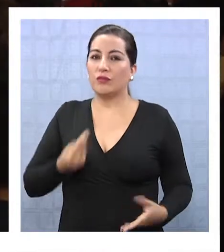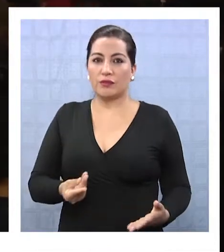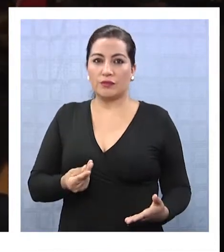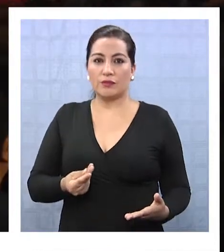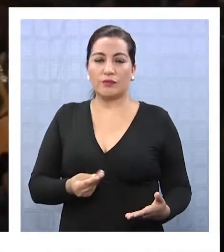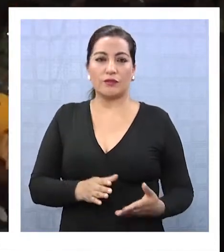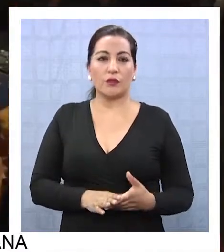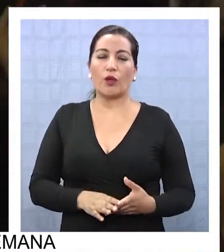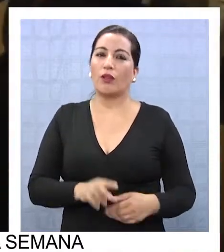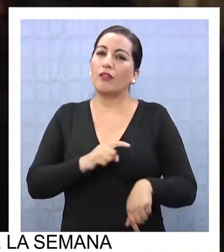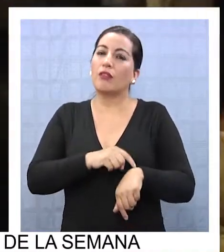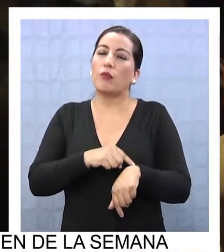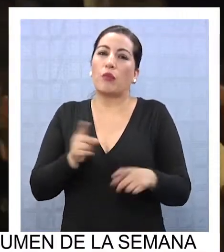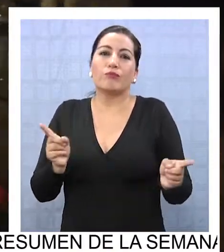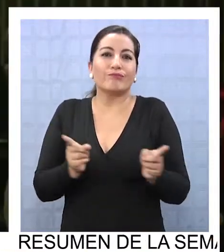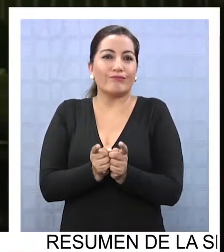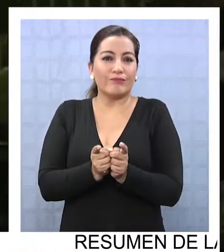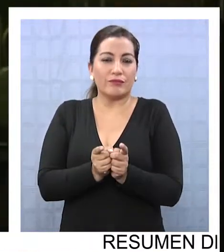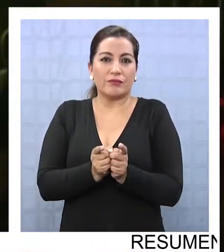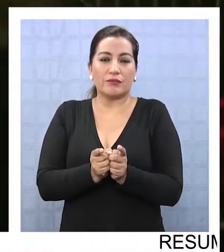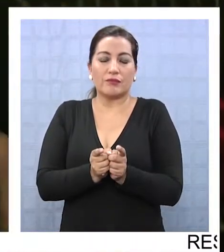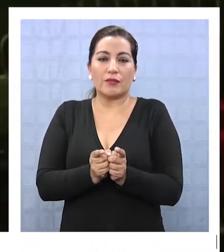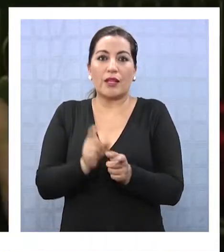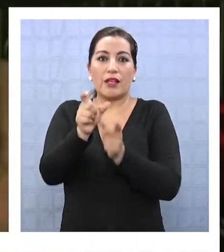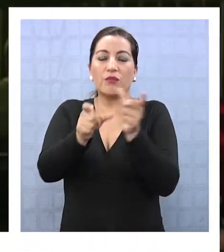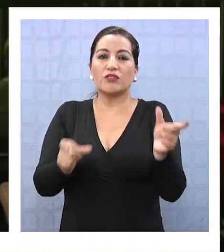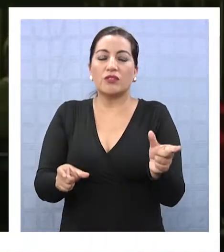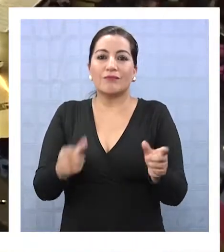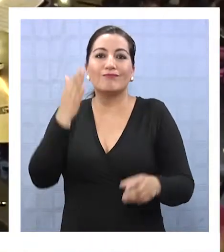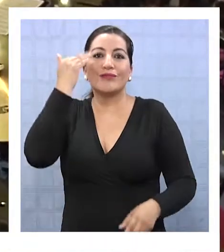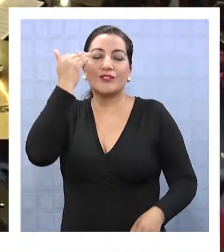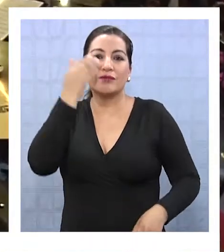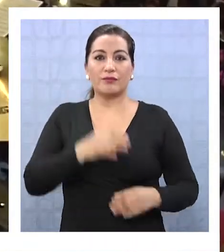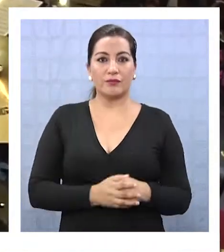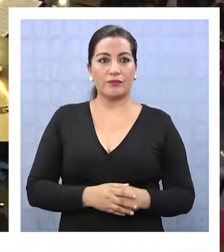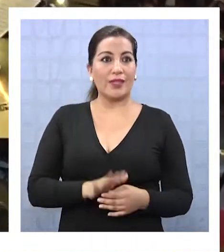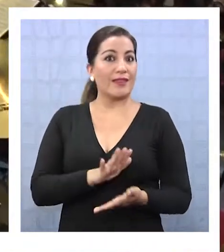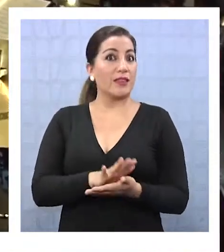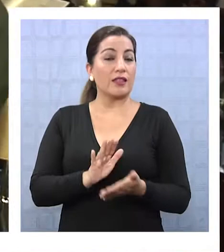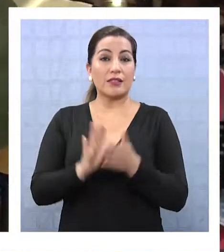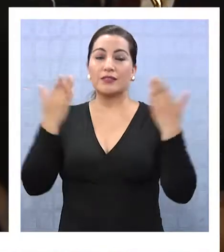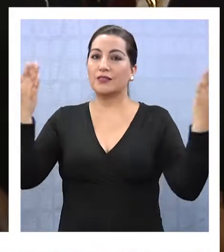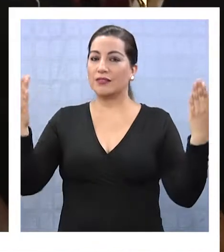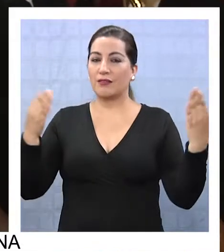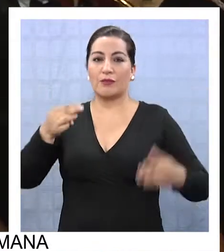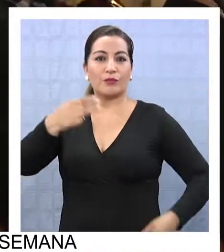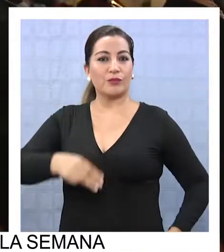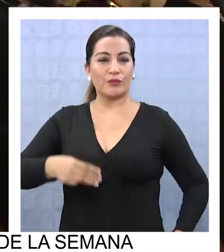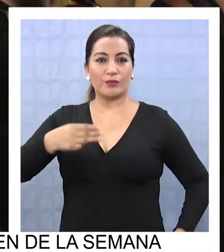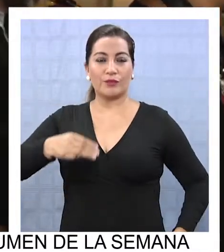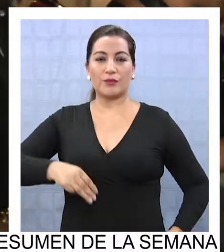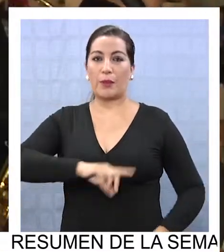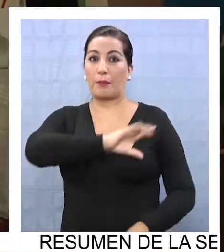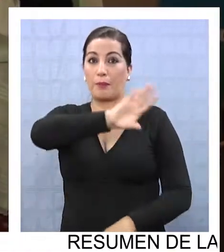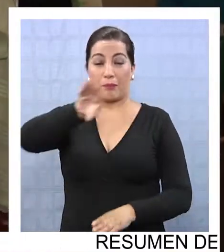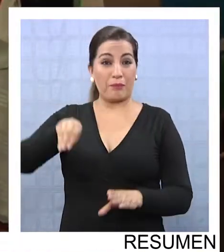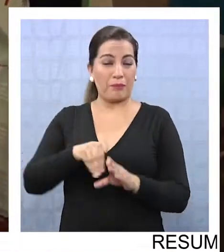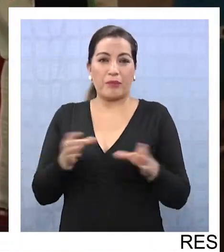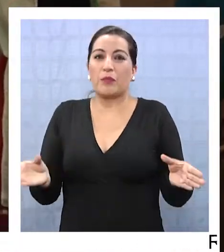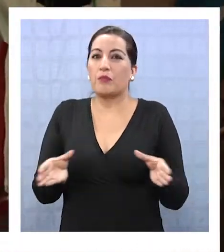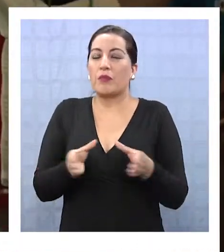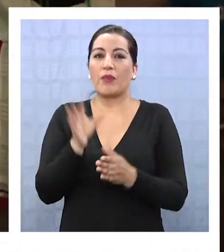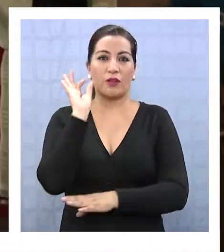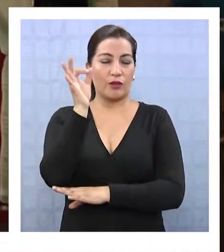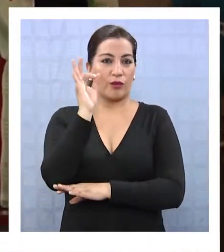es muy poco tiempo y mucha gente no sabe. Así festejó el municipio la instalación de la primera junta de